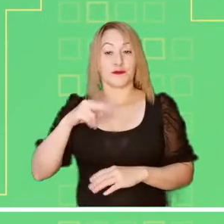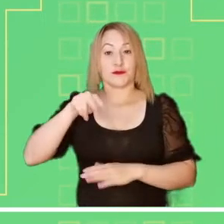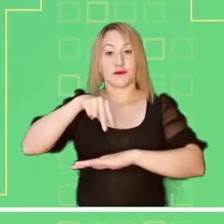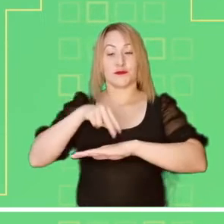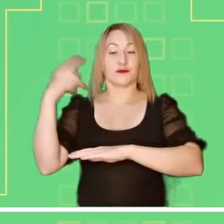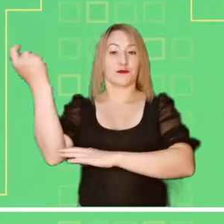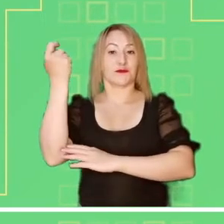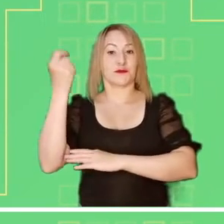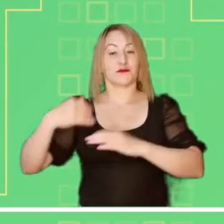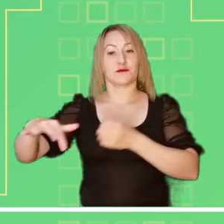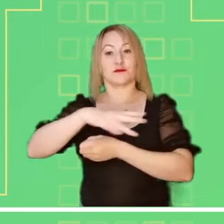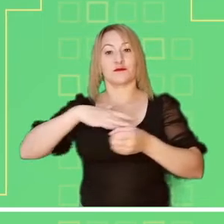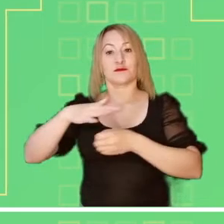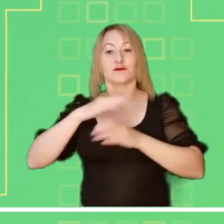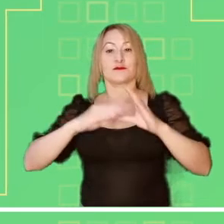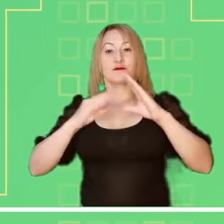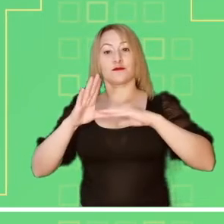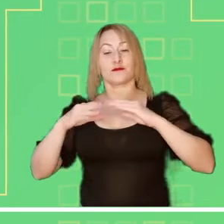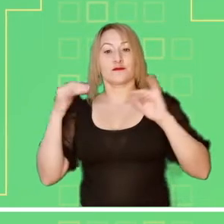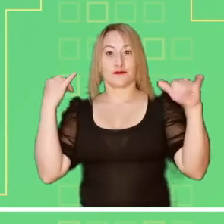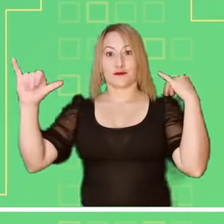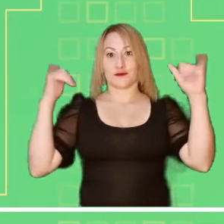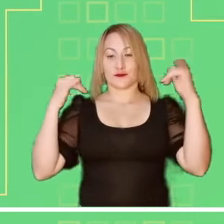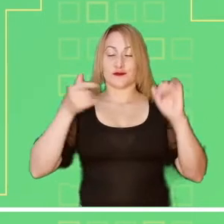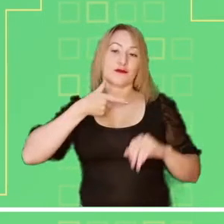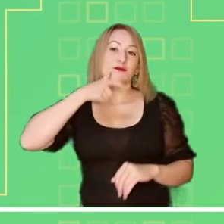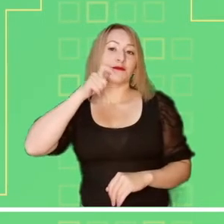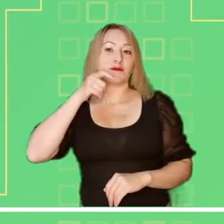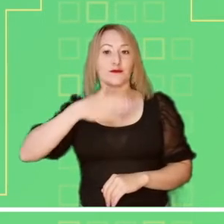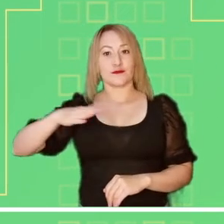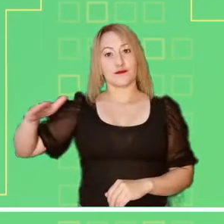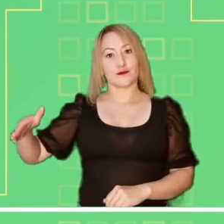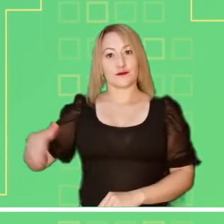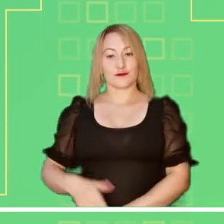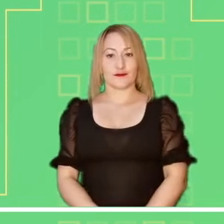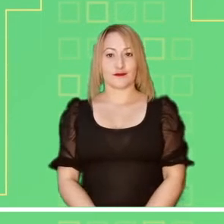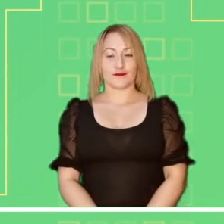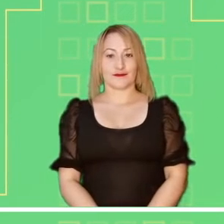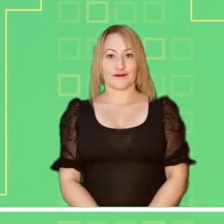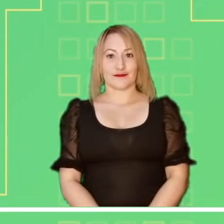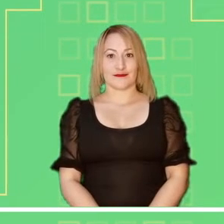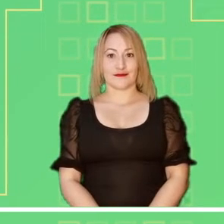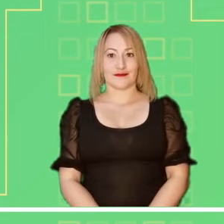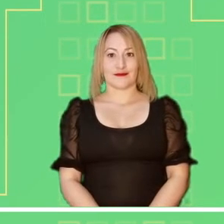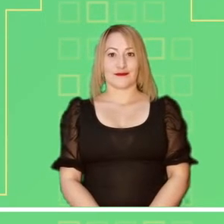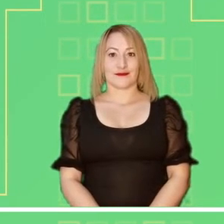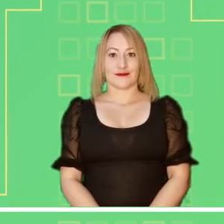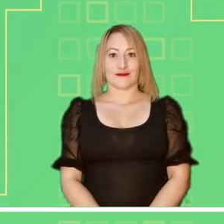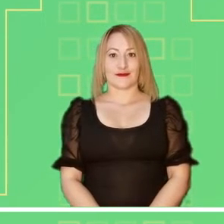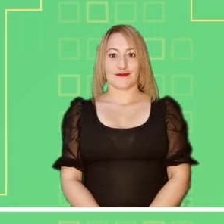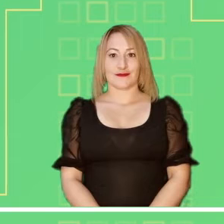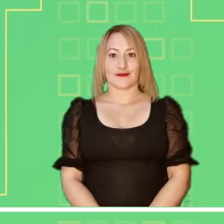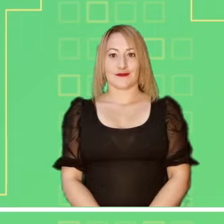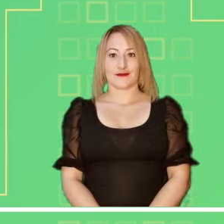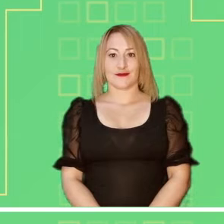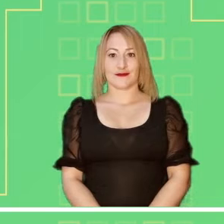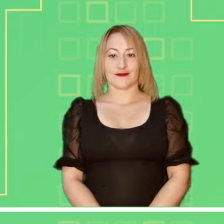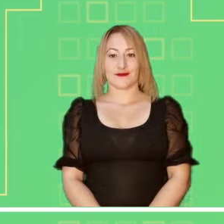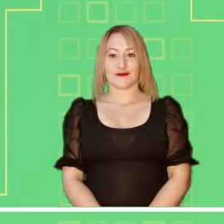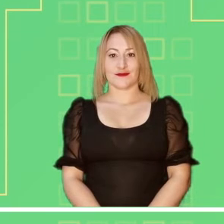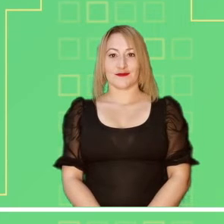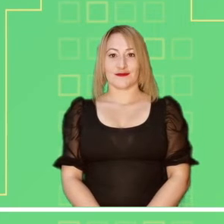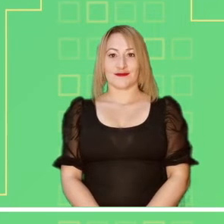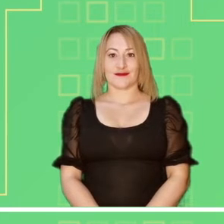Alerta roja por probables deslizamientos de tierra en Tolima, norte de Santander, Nariño, Meta, Cundinamarca, Cauca, Cazanare,